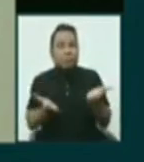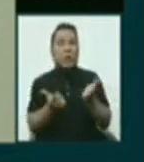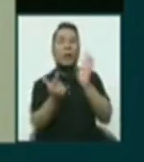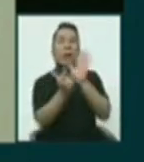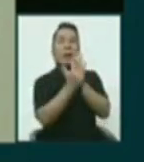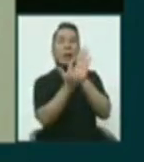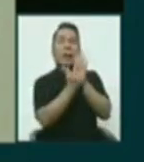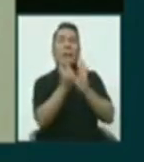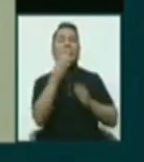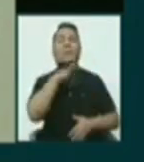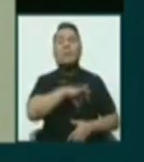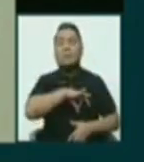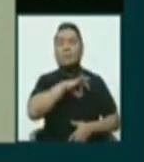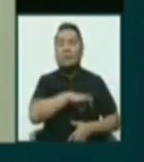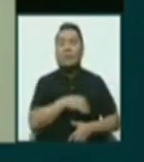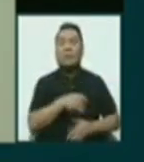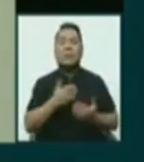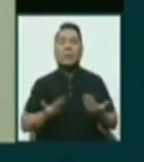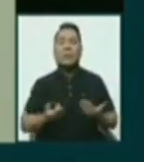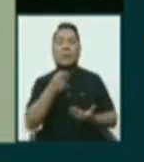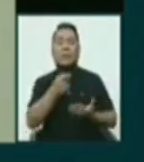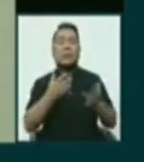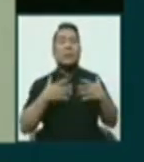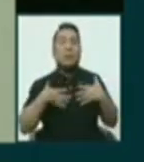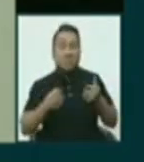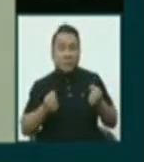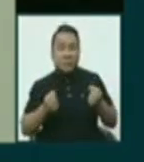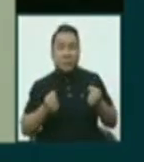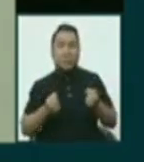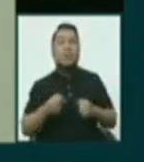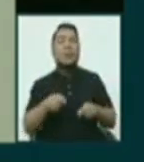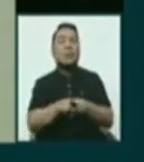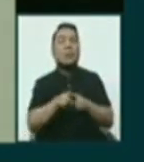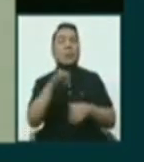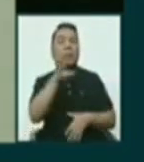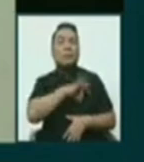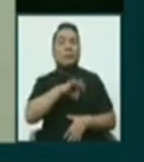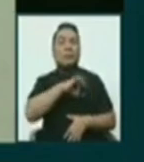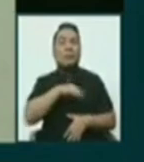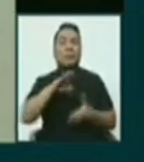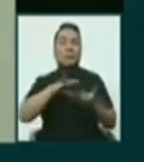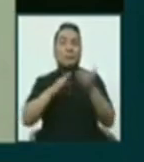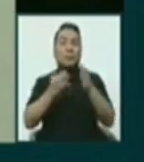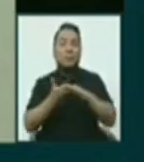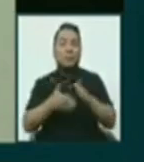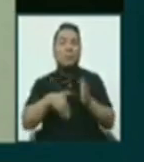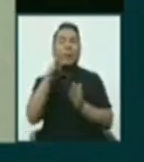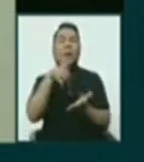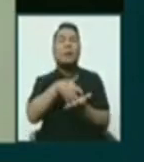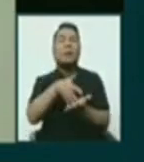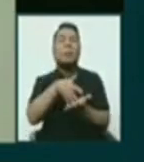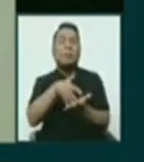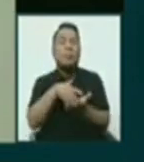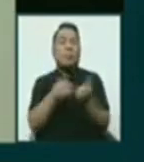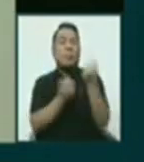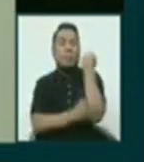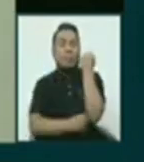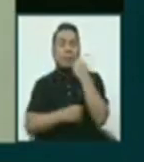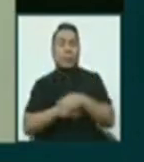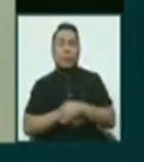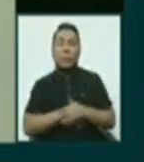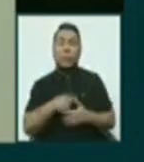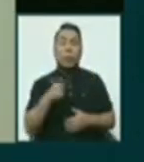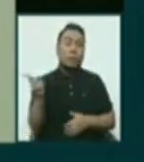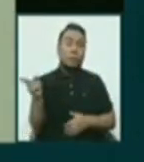para beneficios de la salud, para beneficios así de la población más vulnerable, ¿no? Para que todos